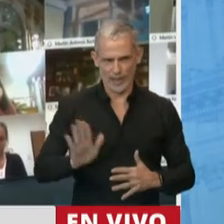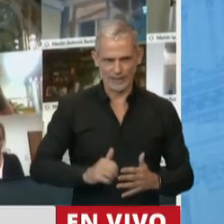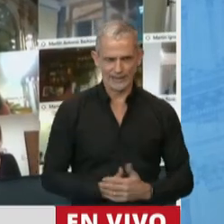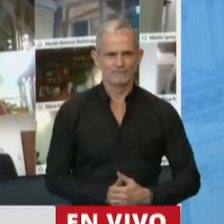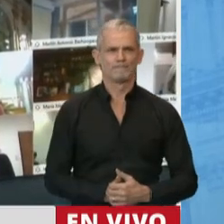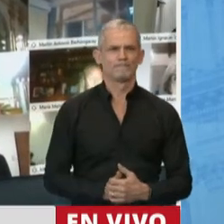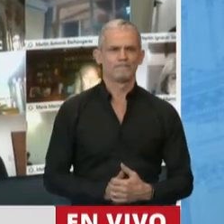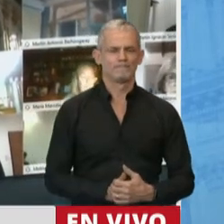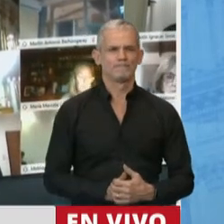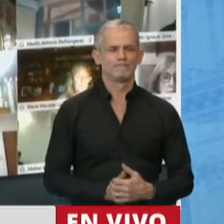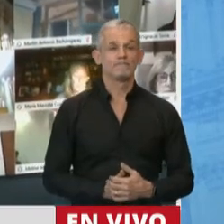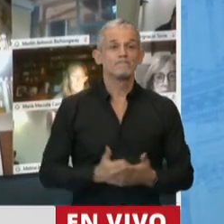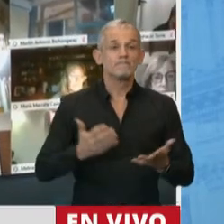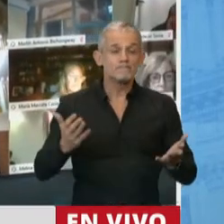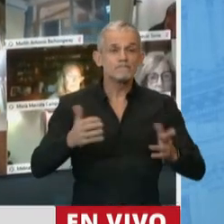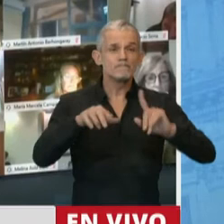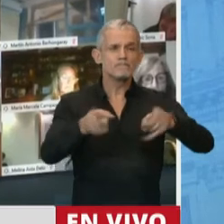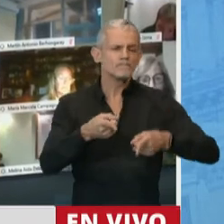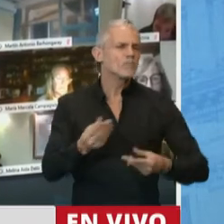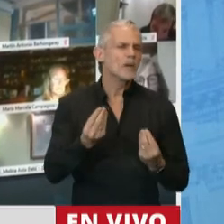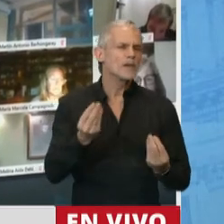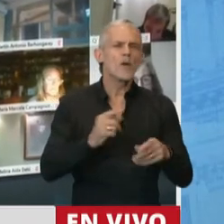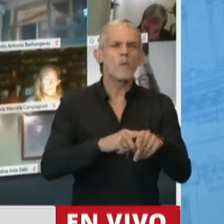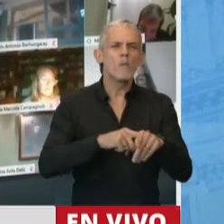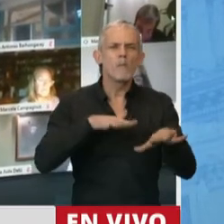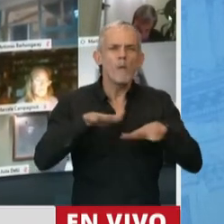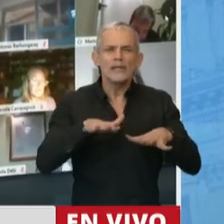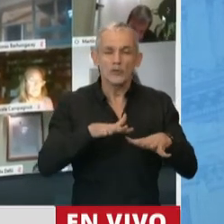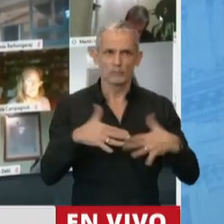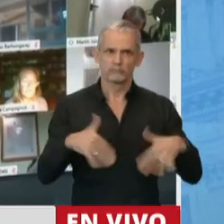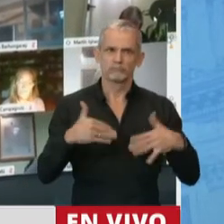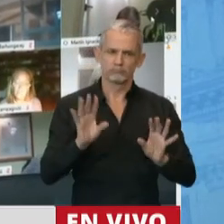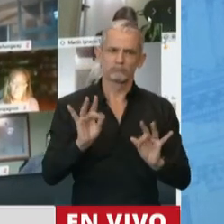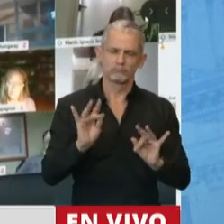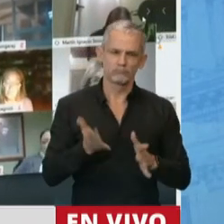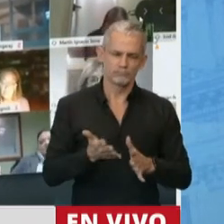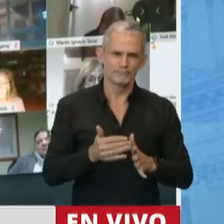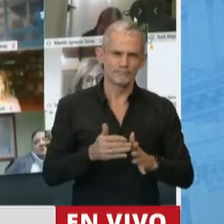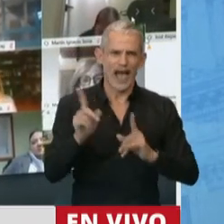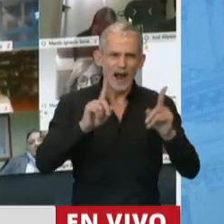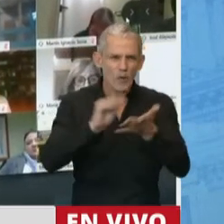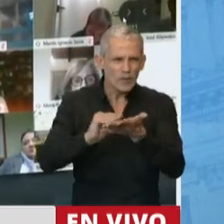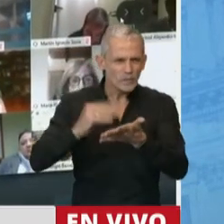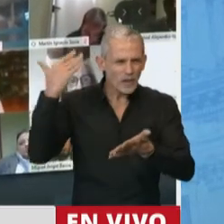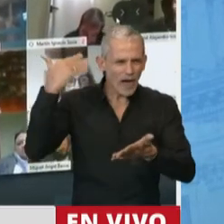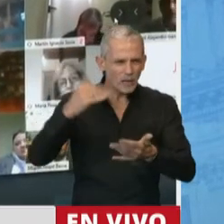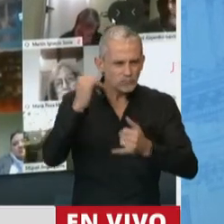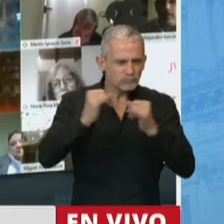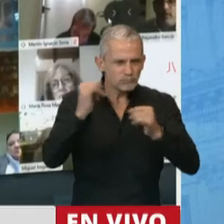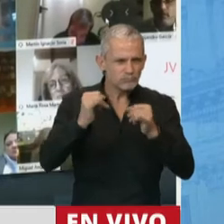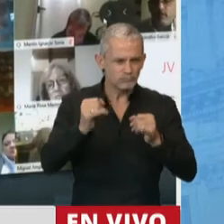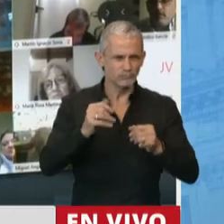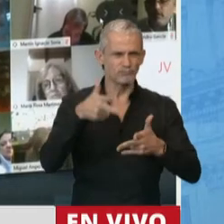se hace en un momento muy particular. Algunos de los diputados preopinantes